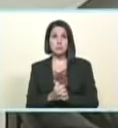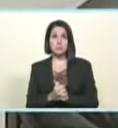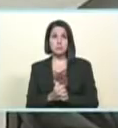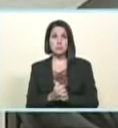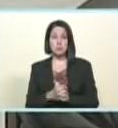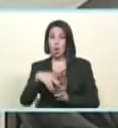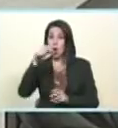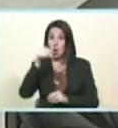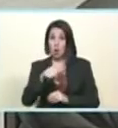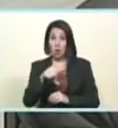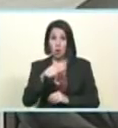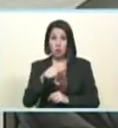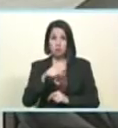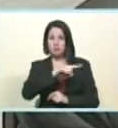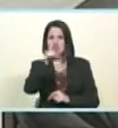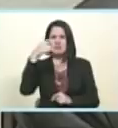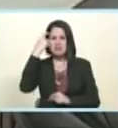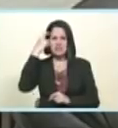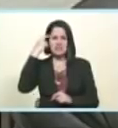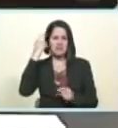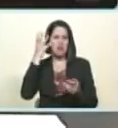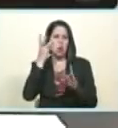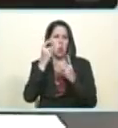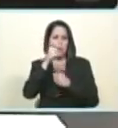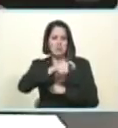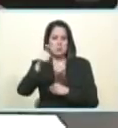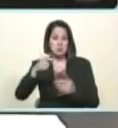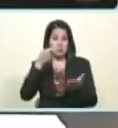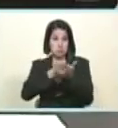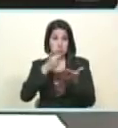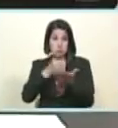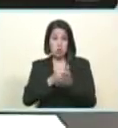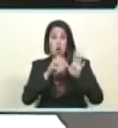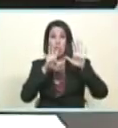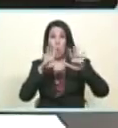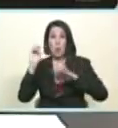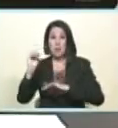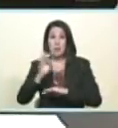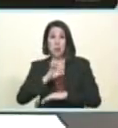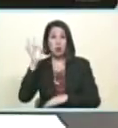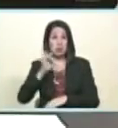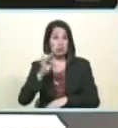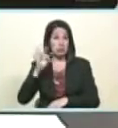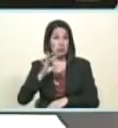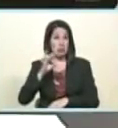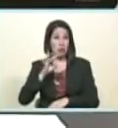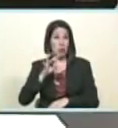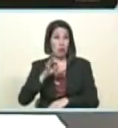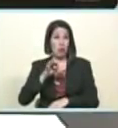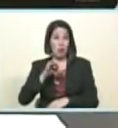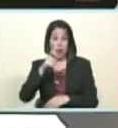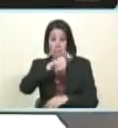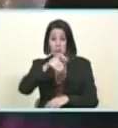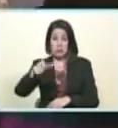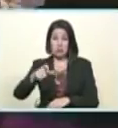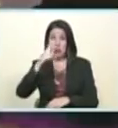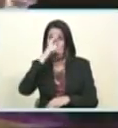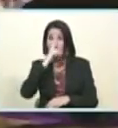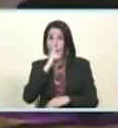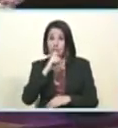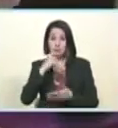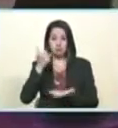hoy ustedes saben cuántas personas tenemos pensionadas el 90% de las personas en edad de ser pensionadas